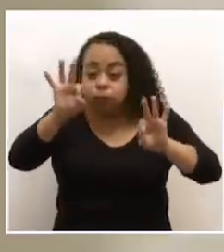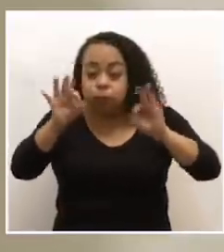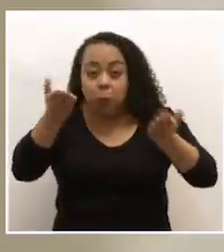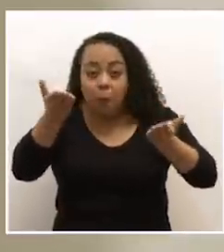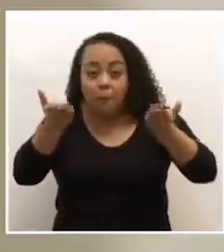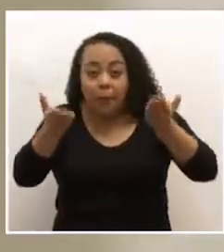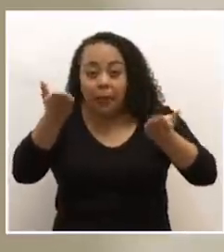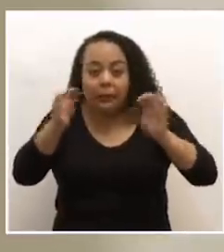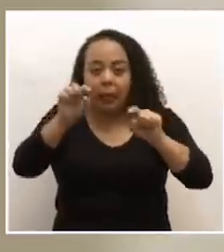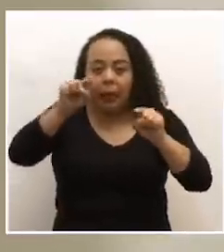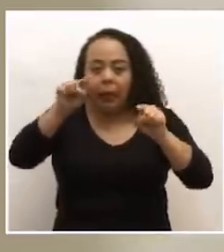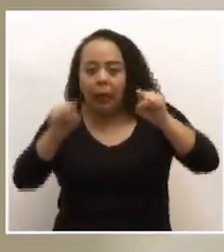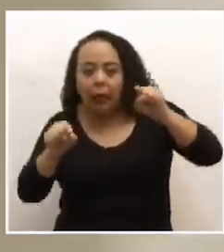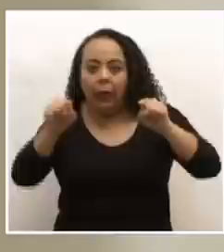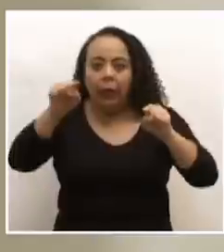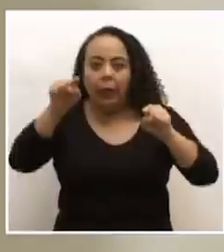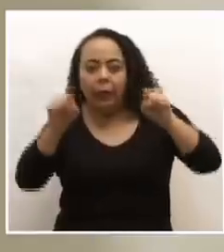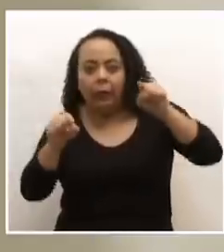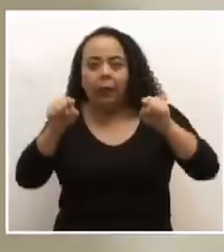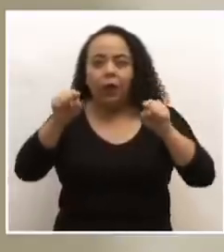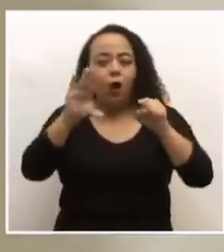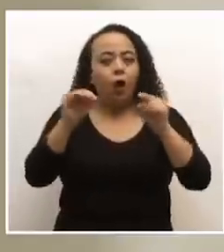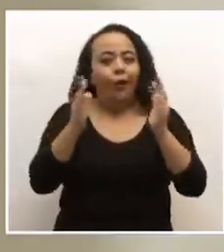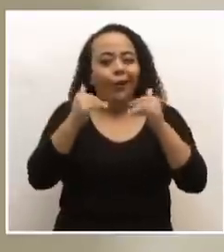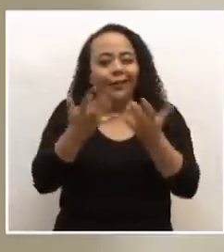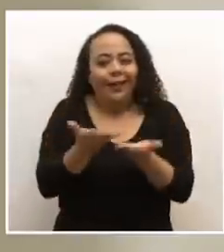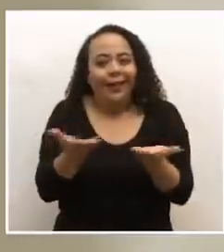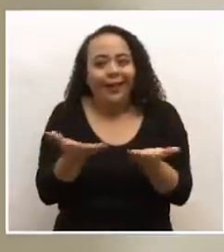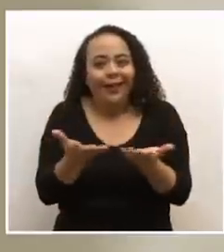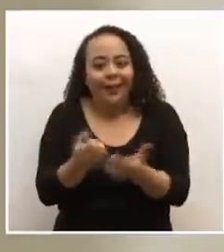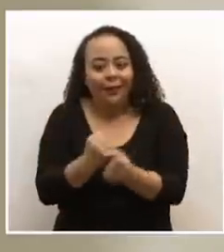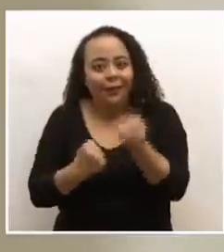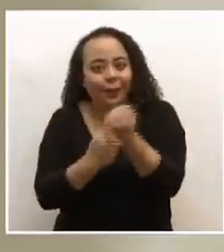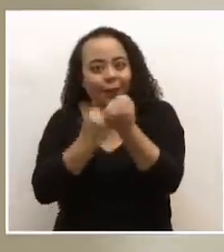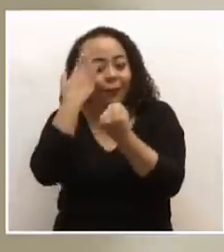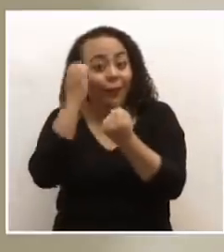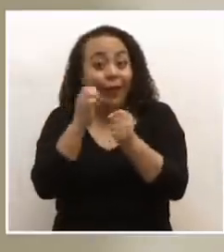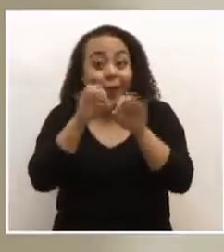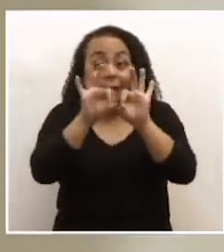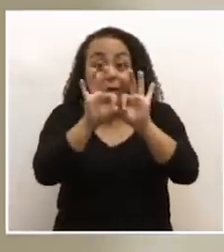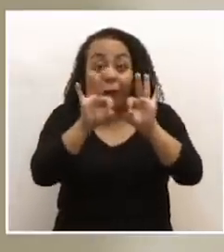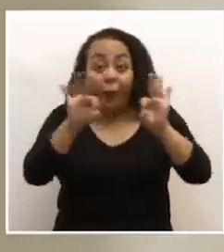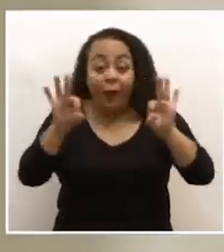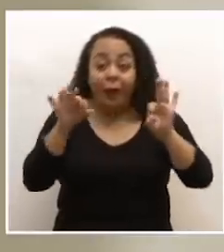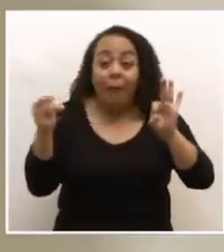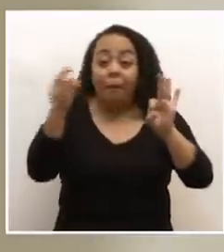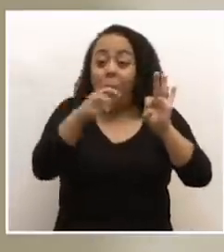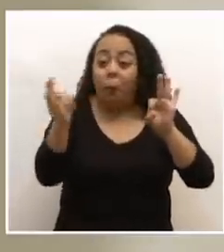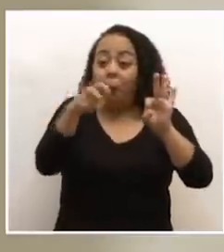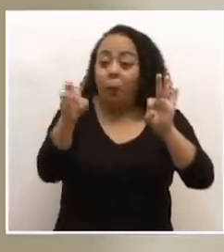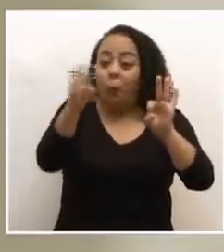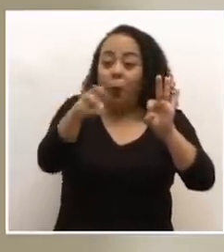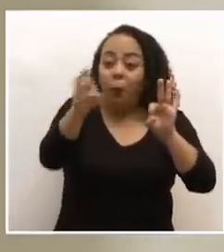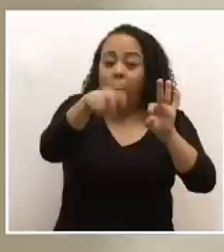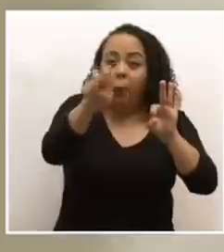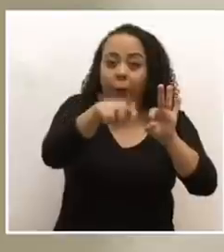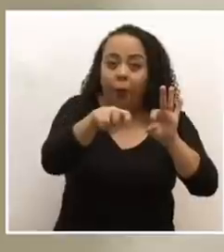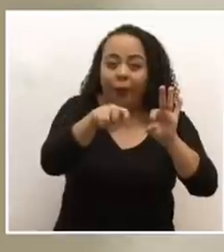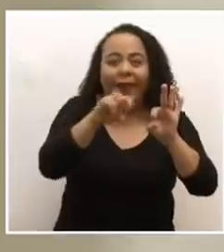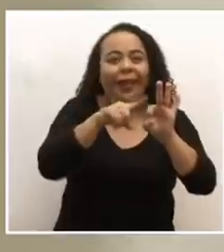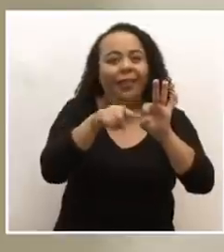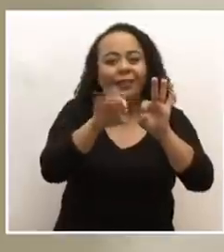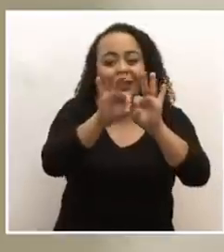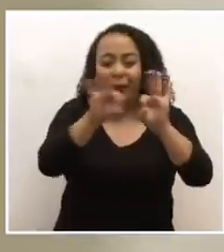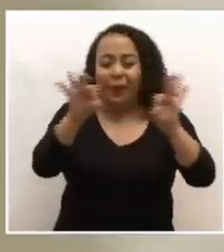nos deja caer hacia la red o eventualmente que no haya red porque si se suben muchos en esa cuerda floja, lamentablemente la red se cae,